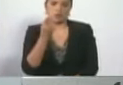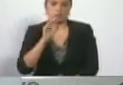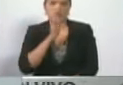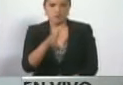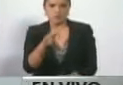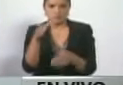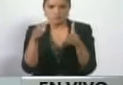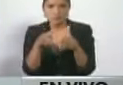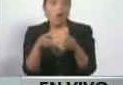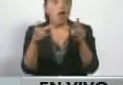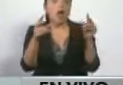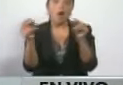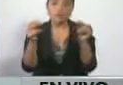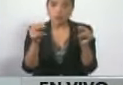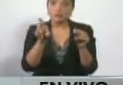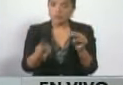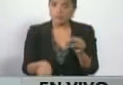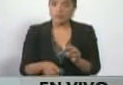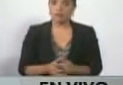Se conversó inclusive eso.